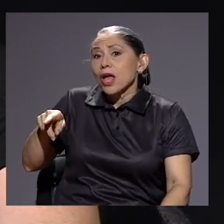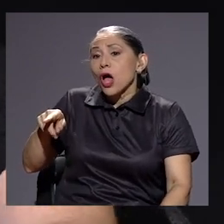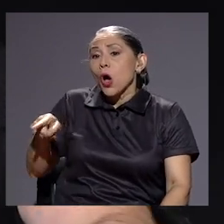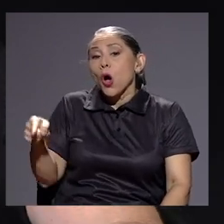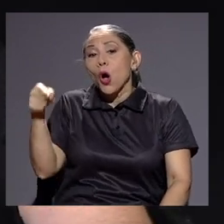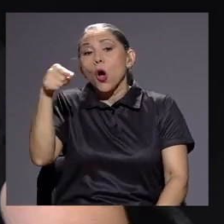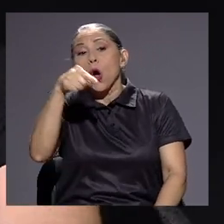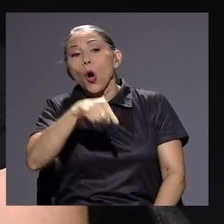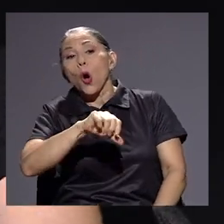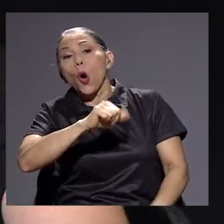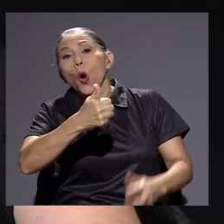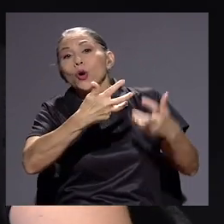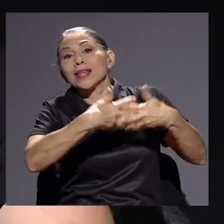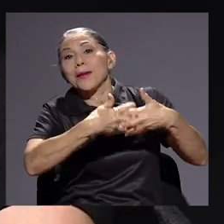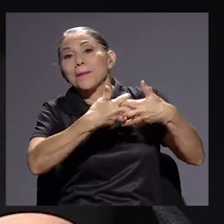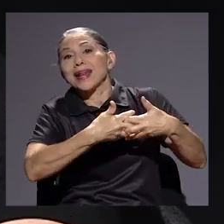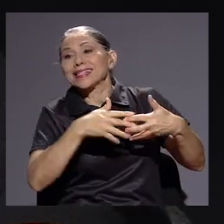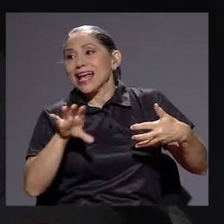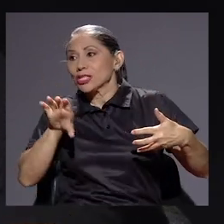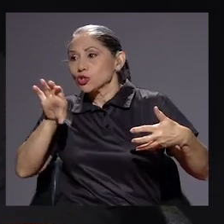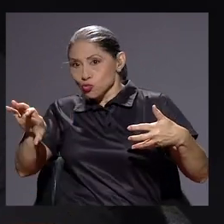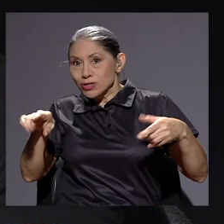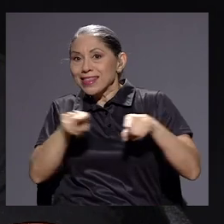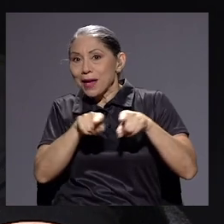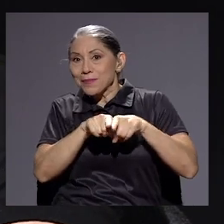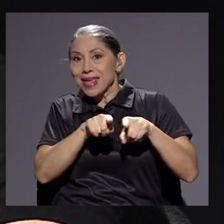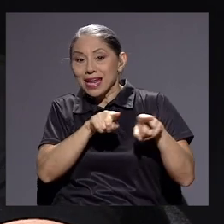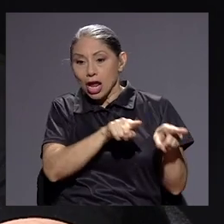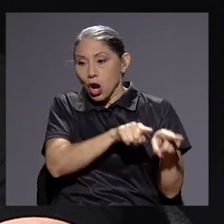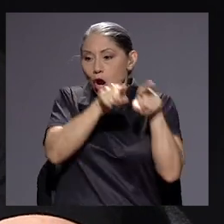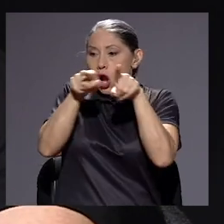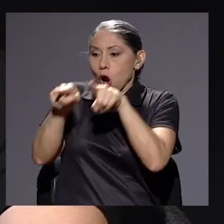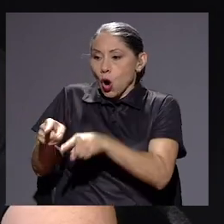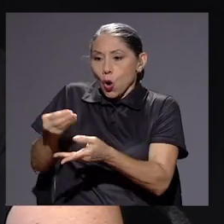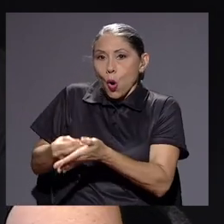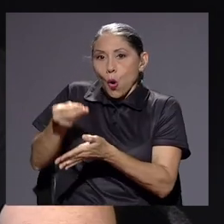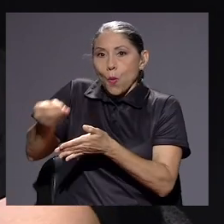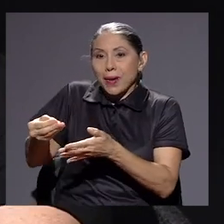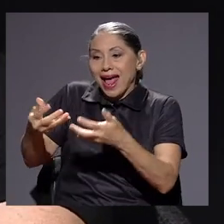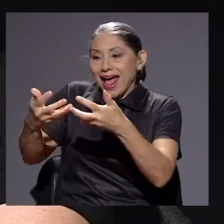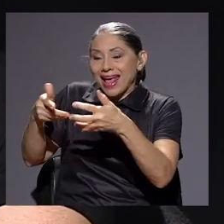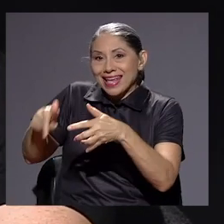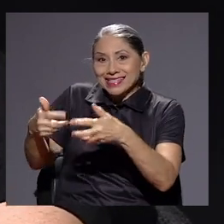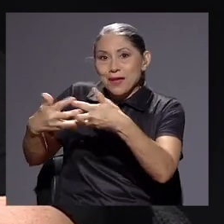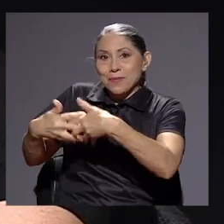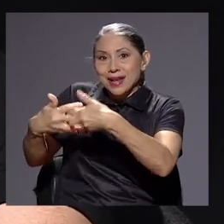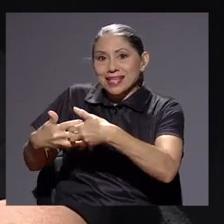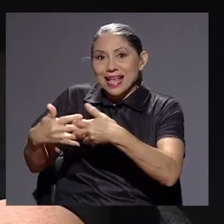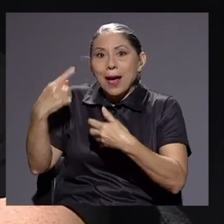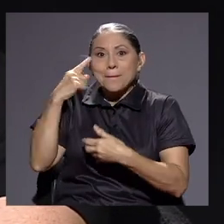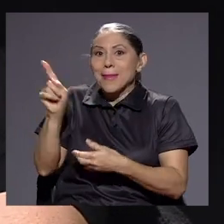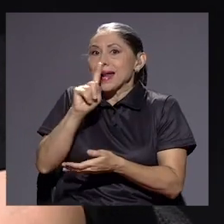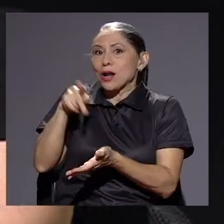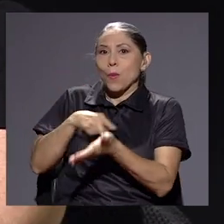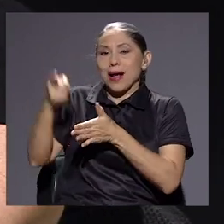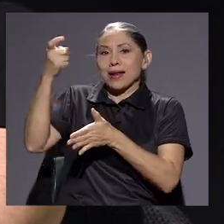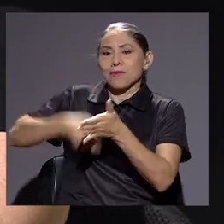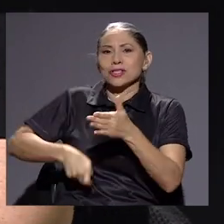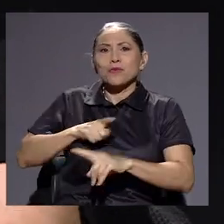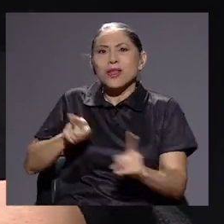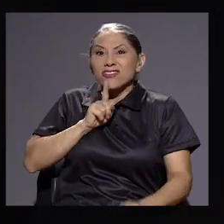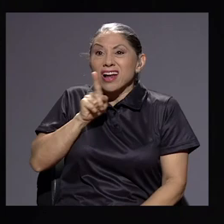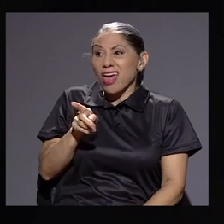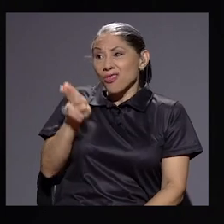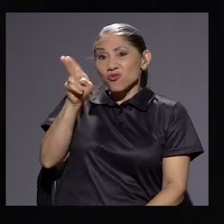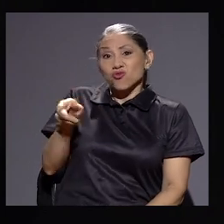para entonces tener impuestos que disminuir. Eso es elusión. Pero, en realidad, era usted mismo, solamente era un